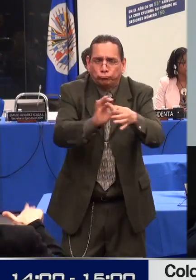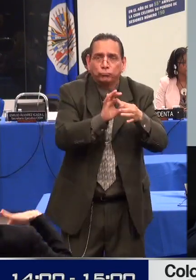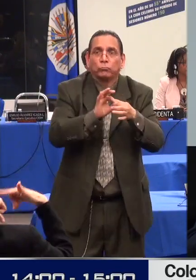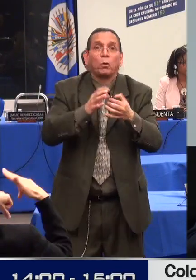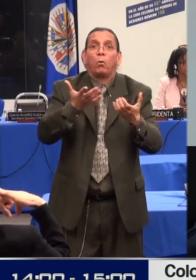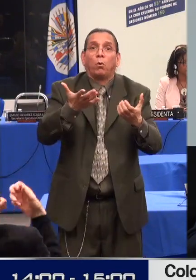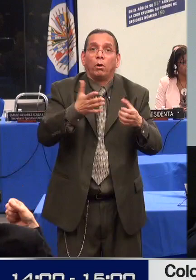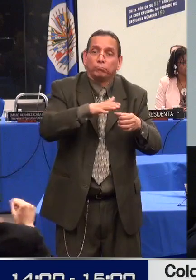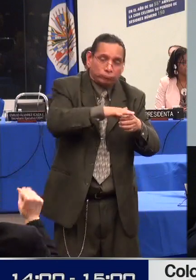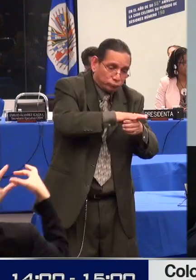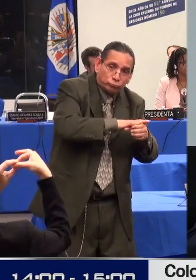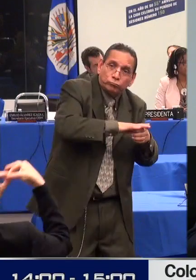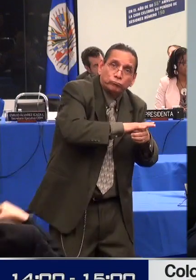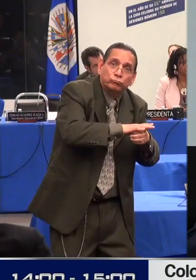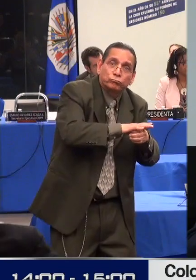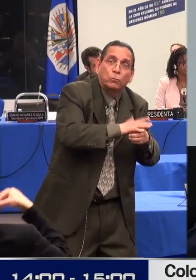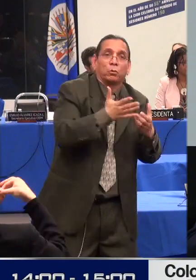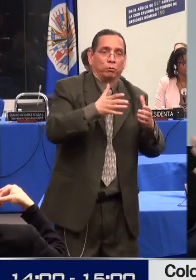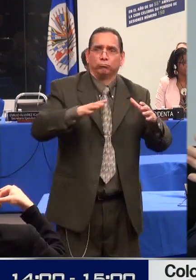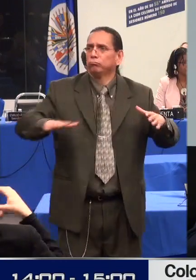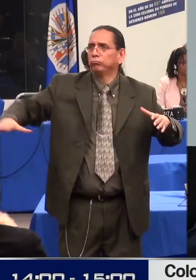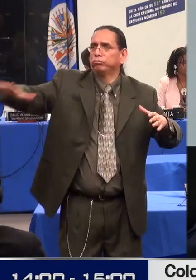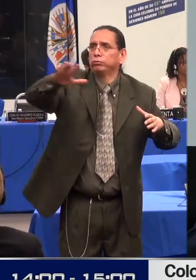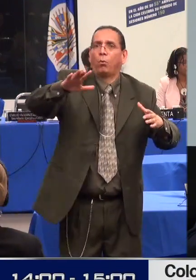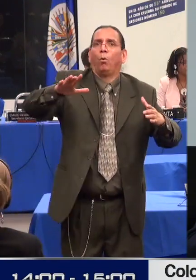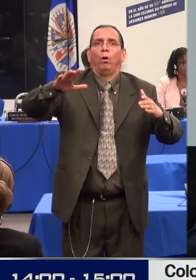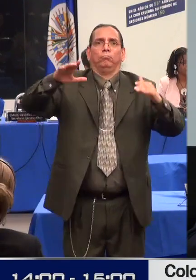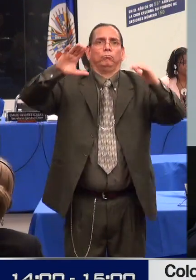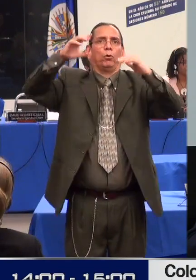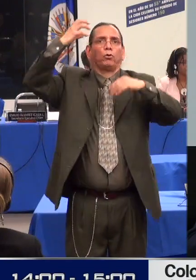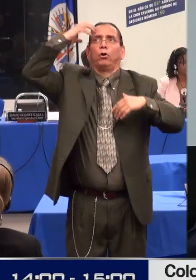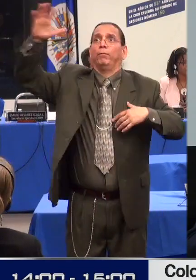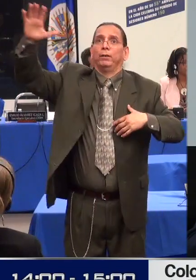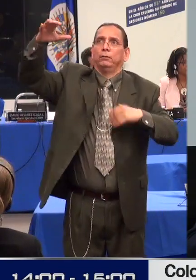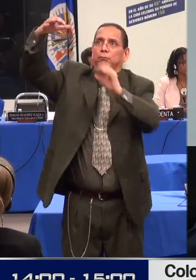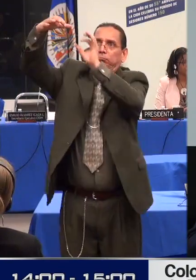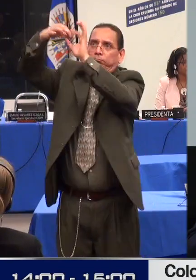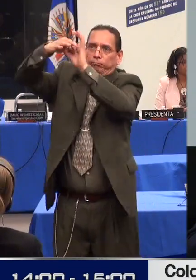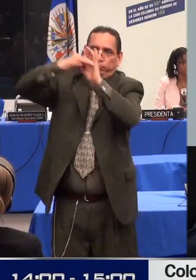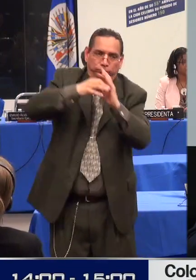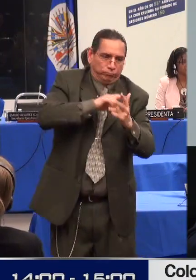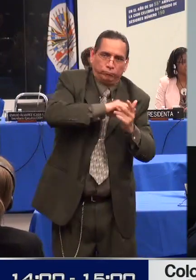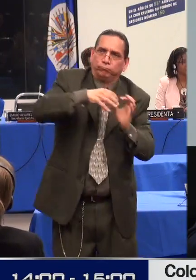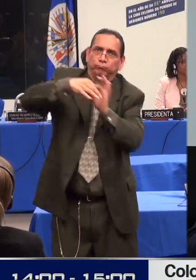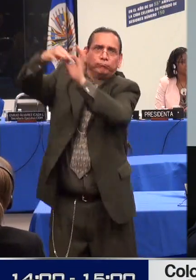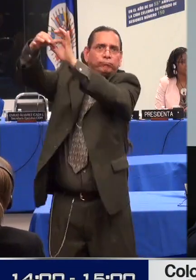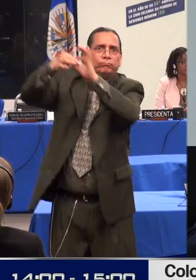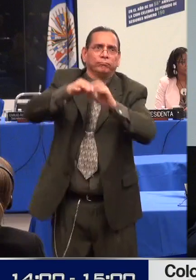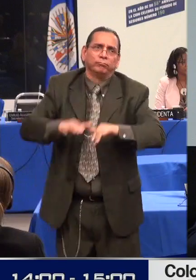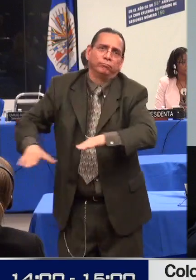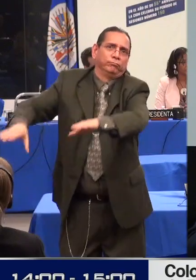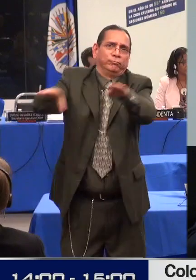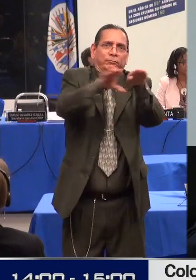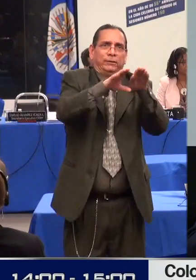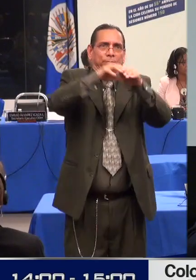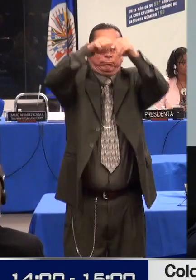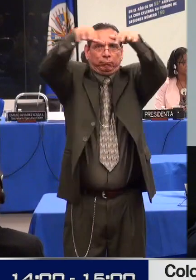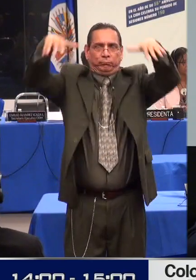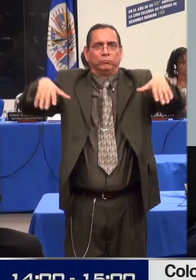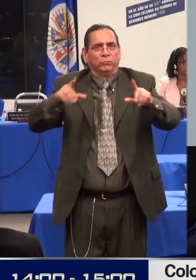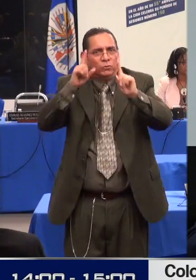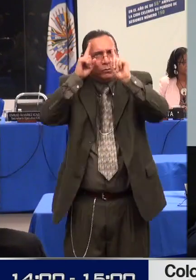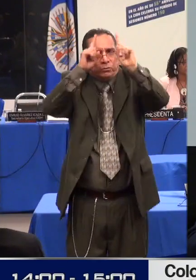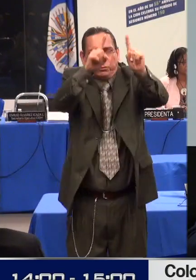personas en situación de discapacidad y la sociedad civil en general. Este sistema es el